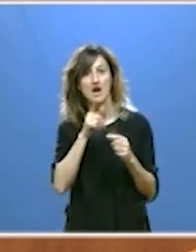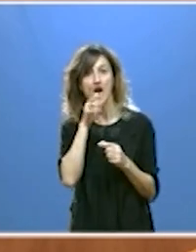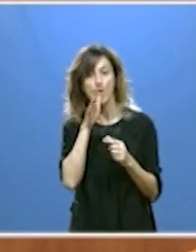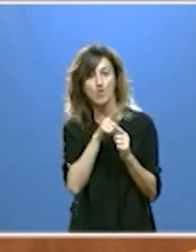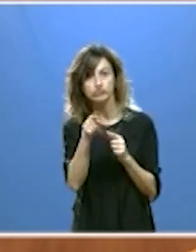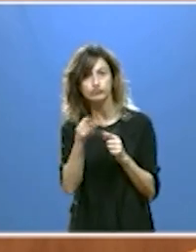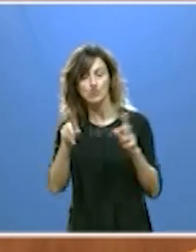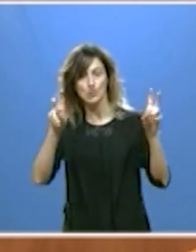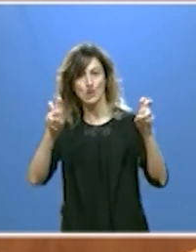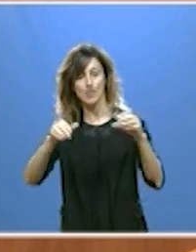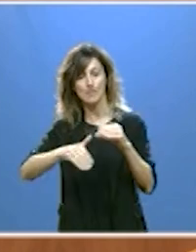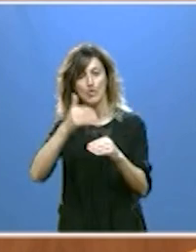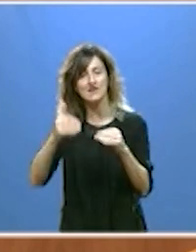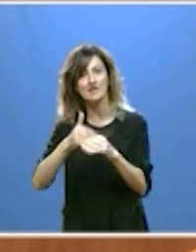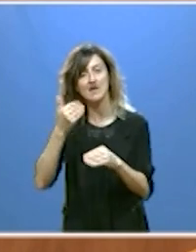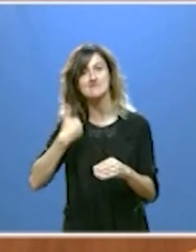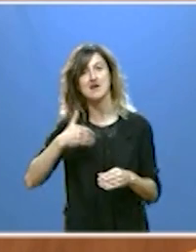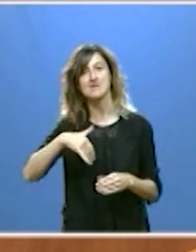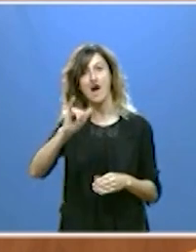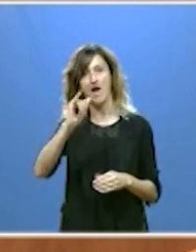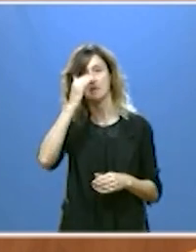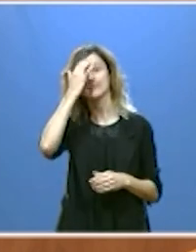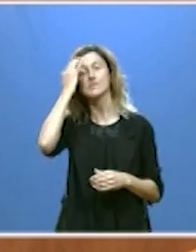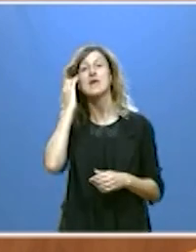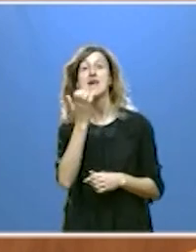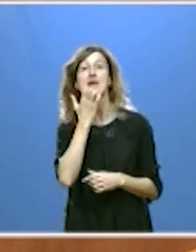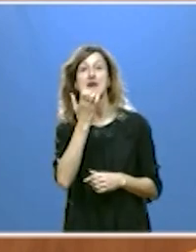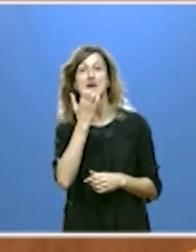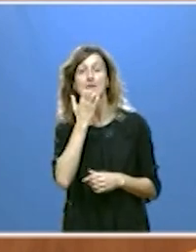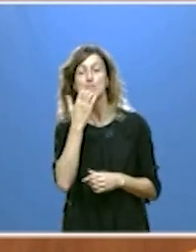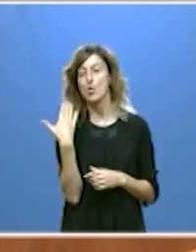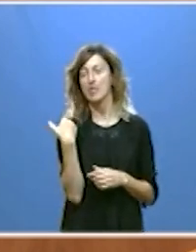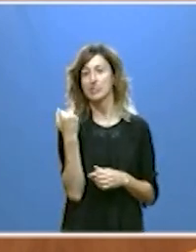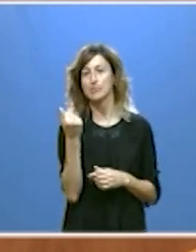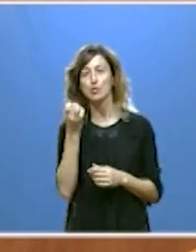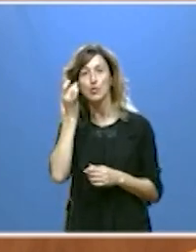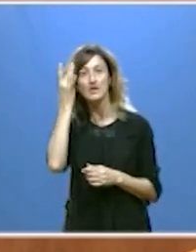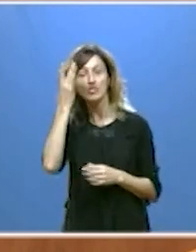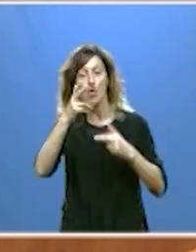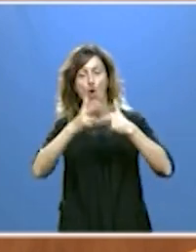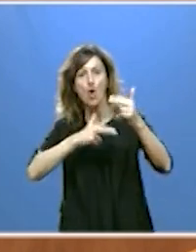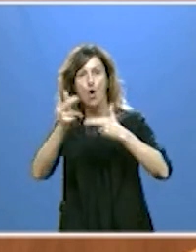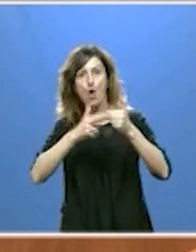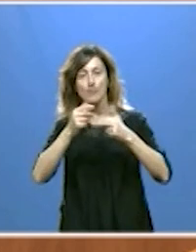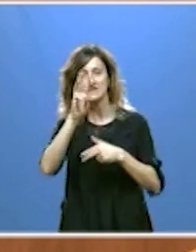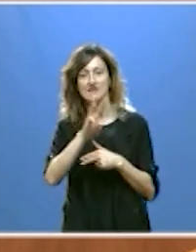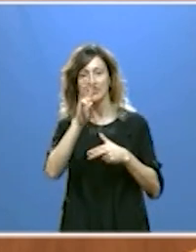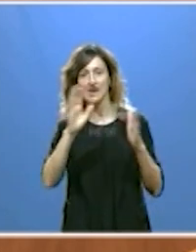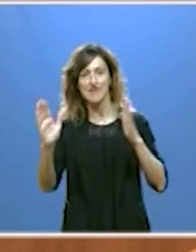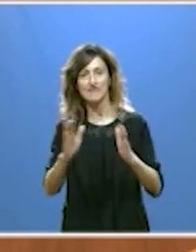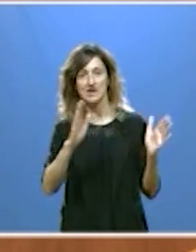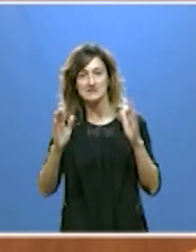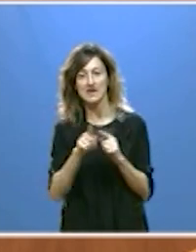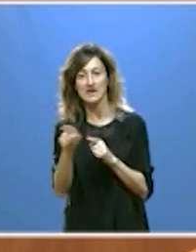y la modernización de los ya existentes un ejemplo es el reciente inicio de las obras de la tercera fase del